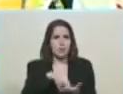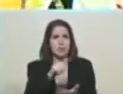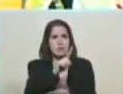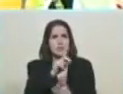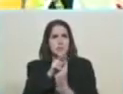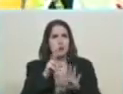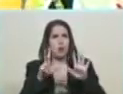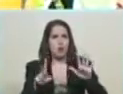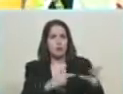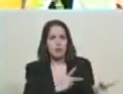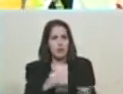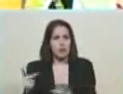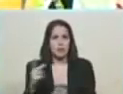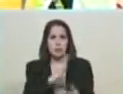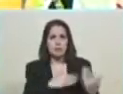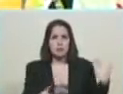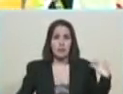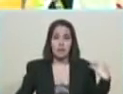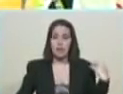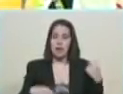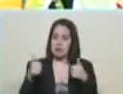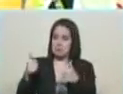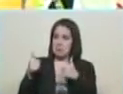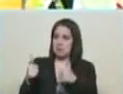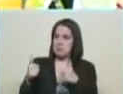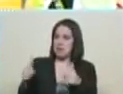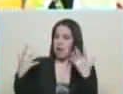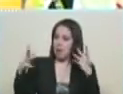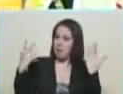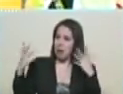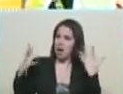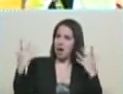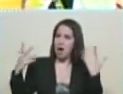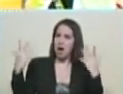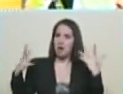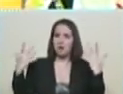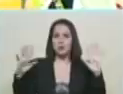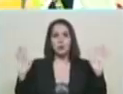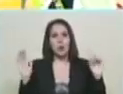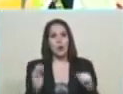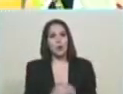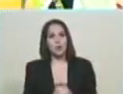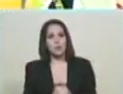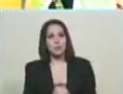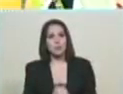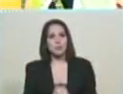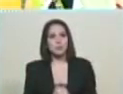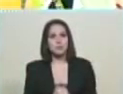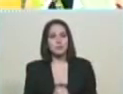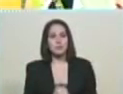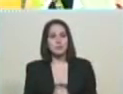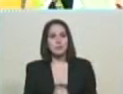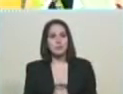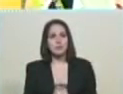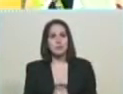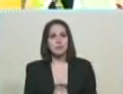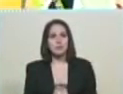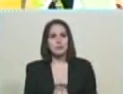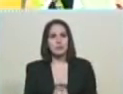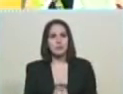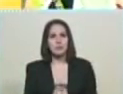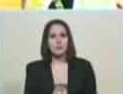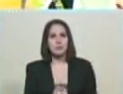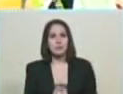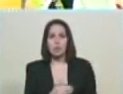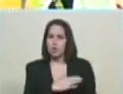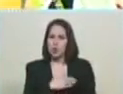presidente. Muy bien, excelente. Desde aquí le damos un aplauso. Yo quisiera que